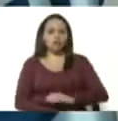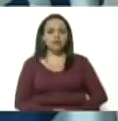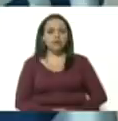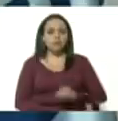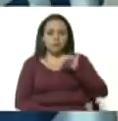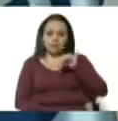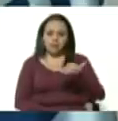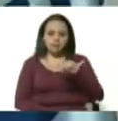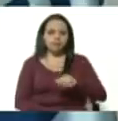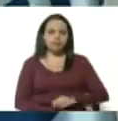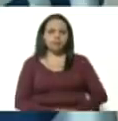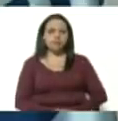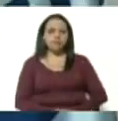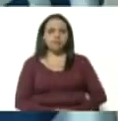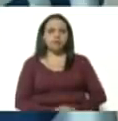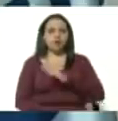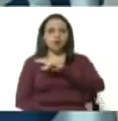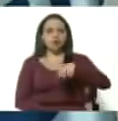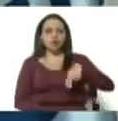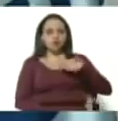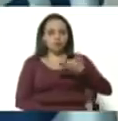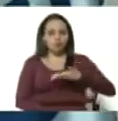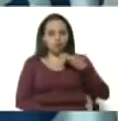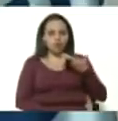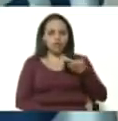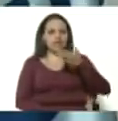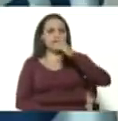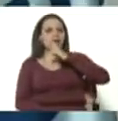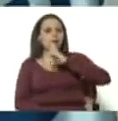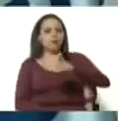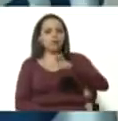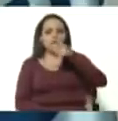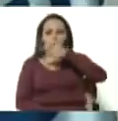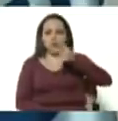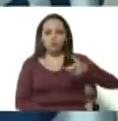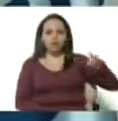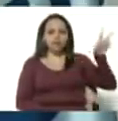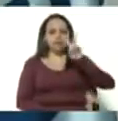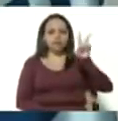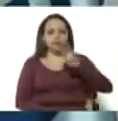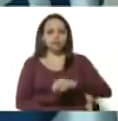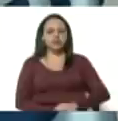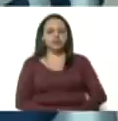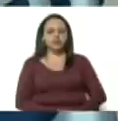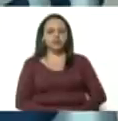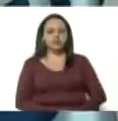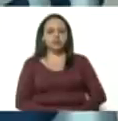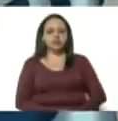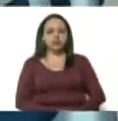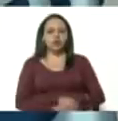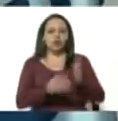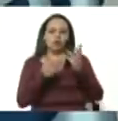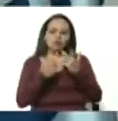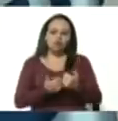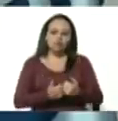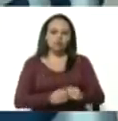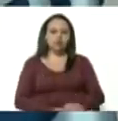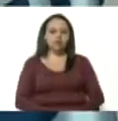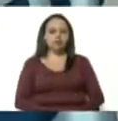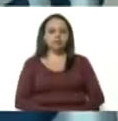hemos podido darle respuesta al pueblo de Venezuela con un número repito